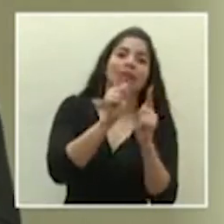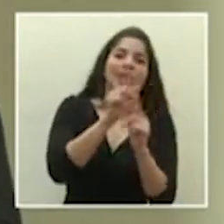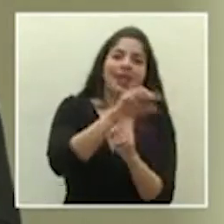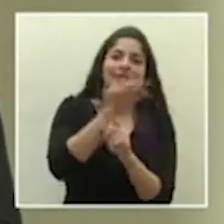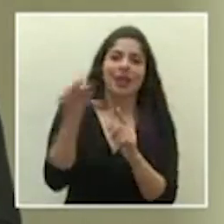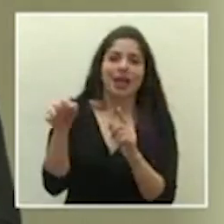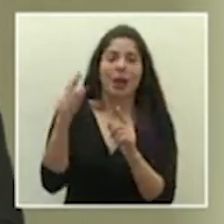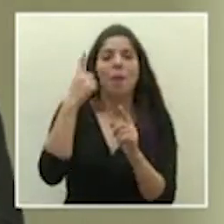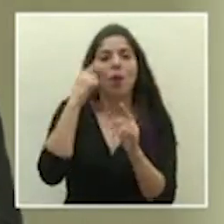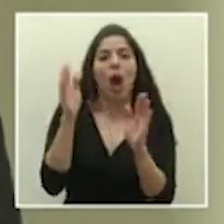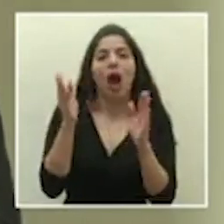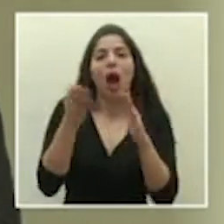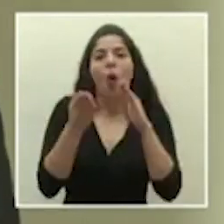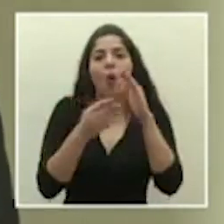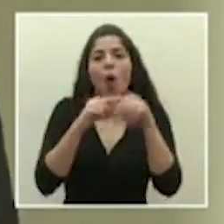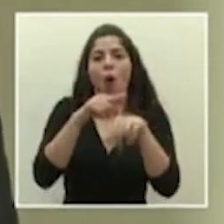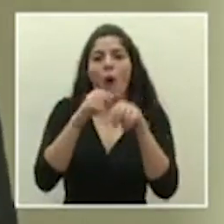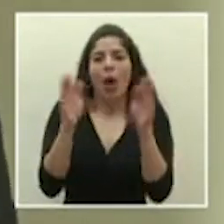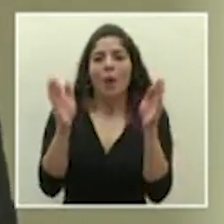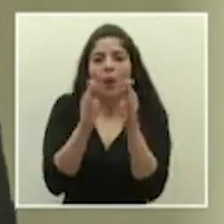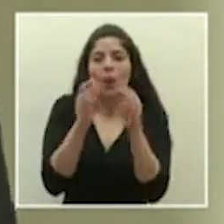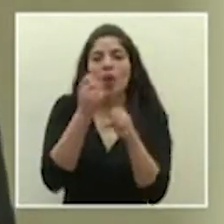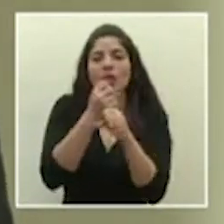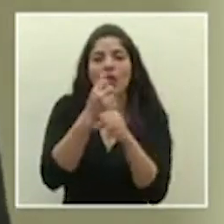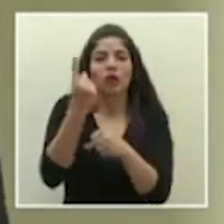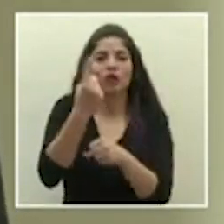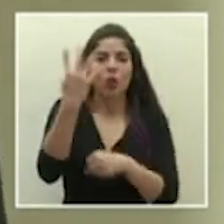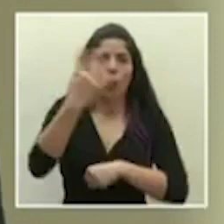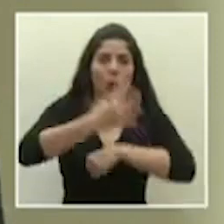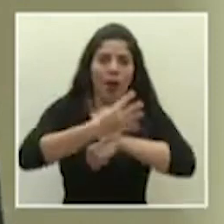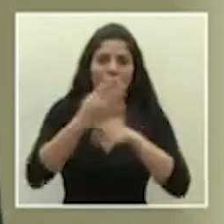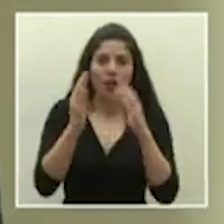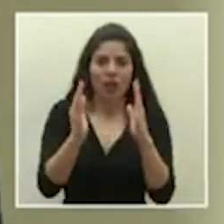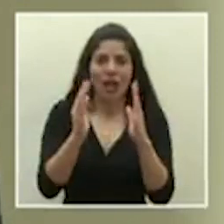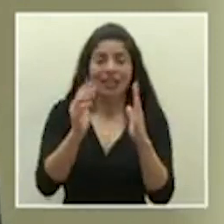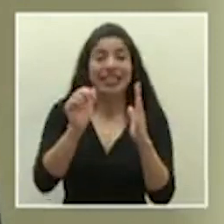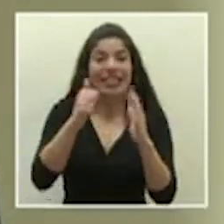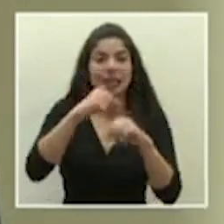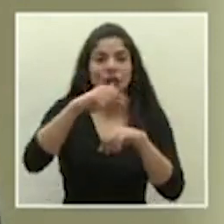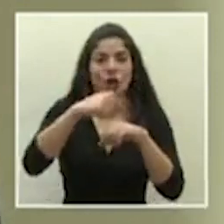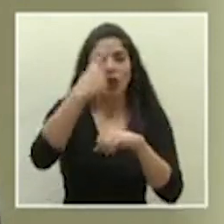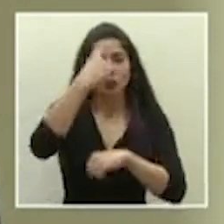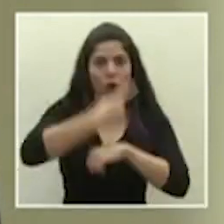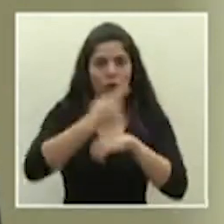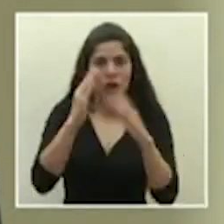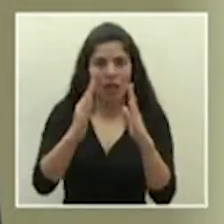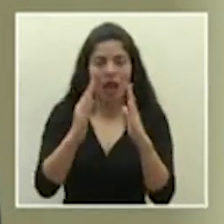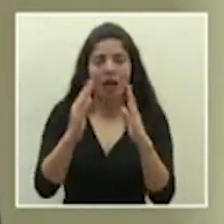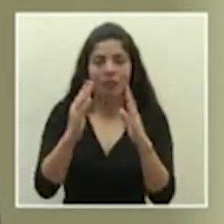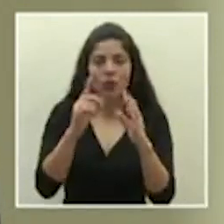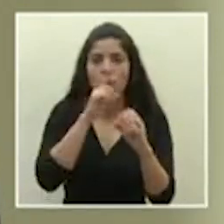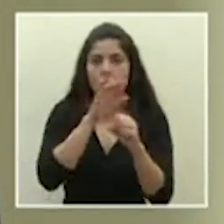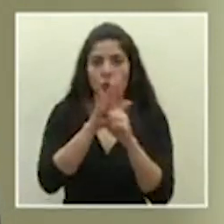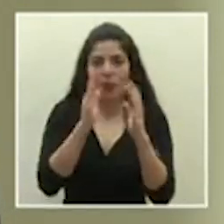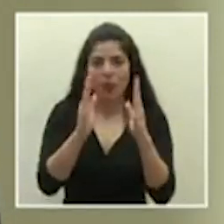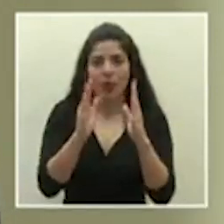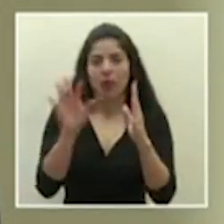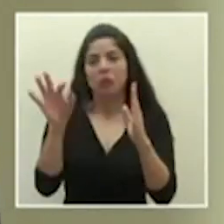en la acumulación de horas para que se cumplan los 4 días por semana. También